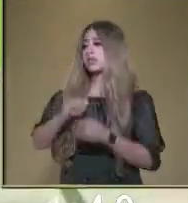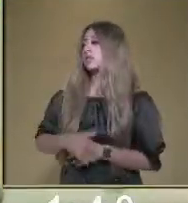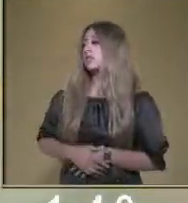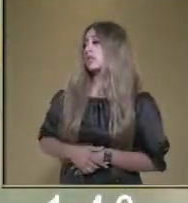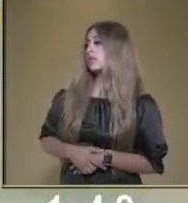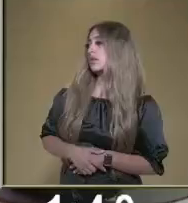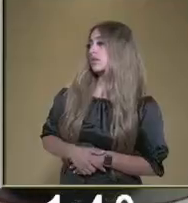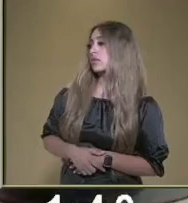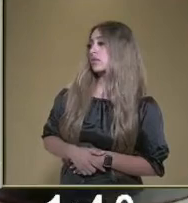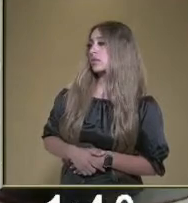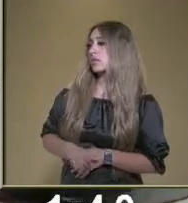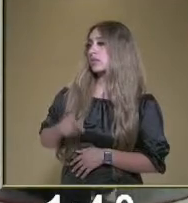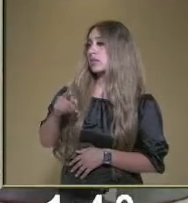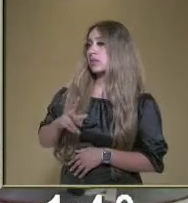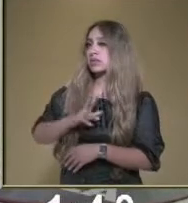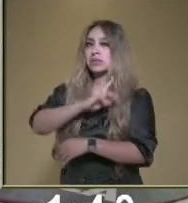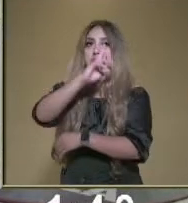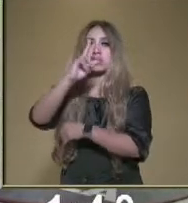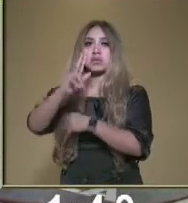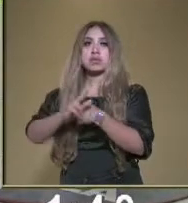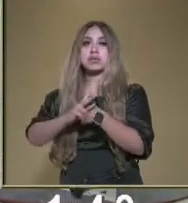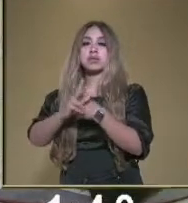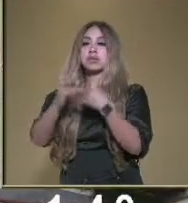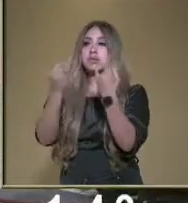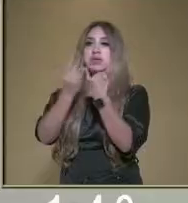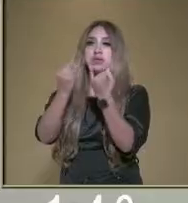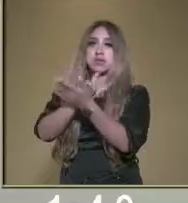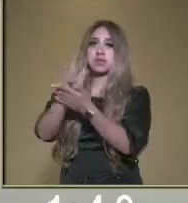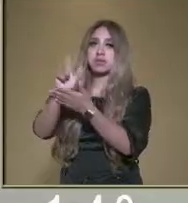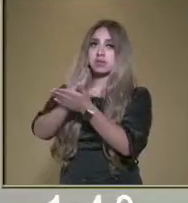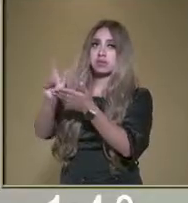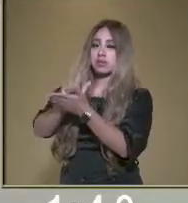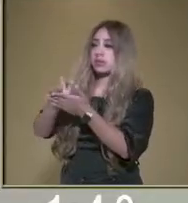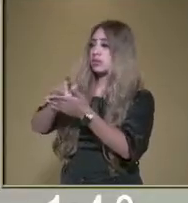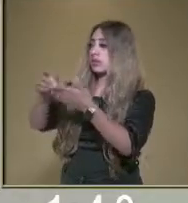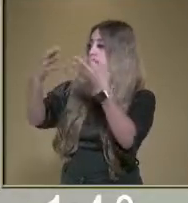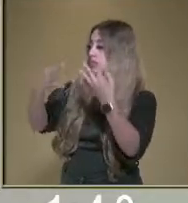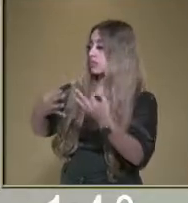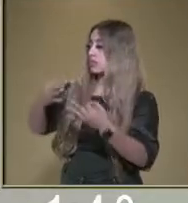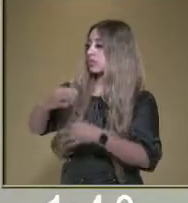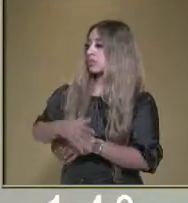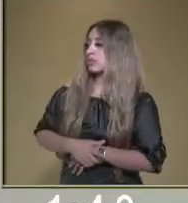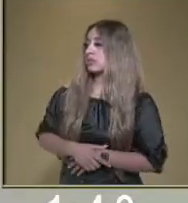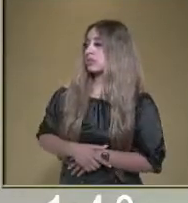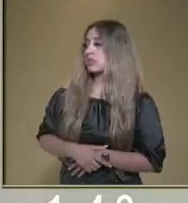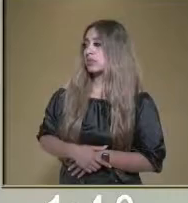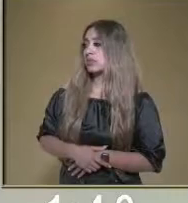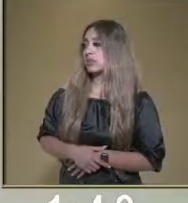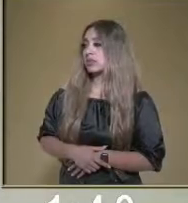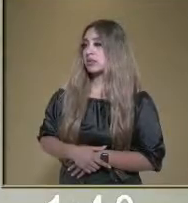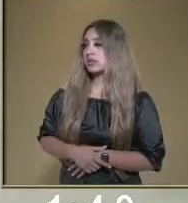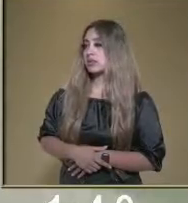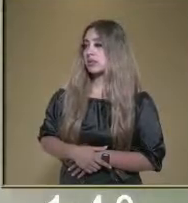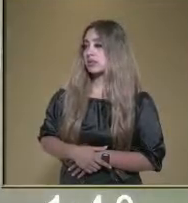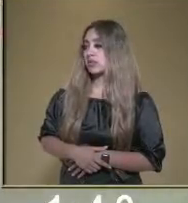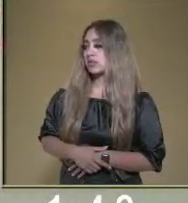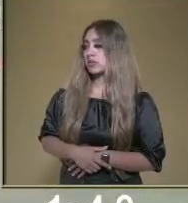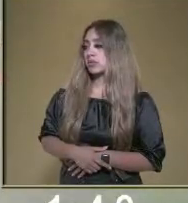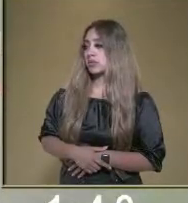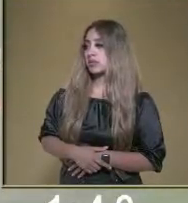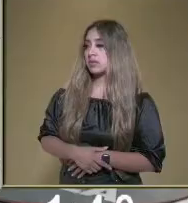también que su país va a estar así de limpio como el mío. Sí, va a estar limpio como el mío. ¿Y si pateo la basura?